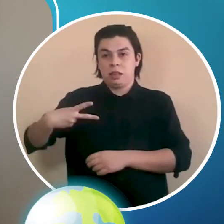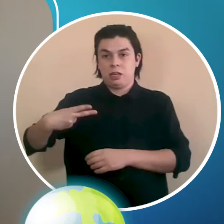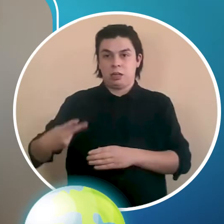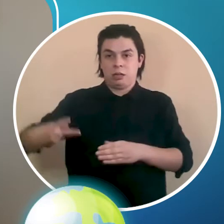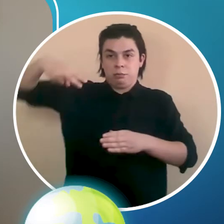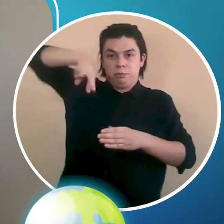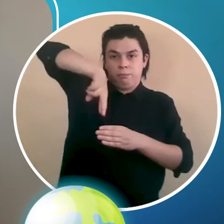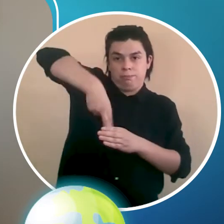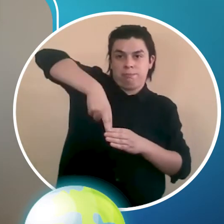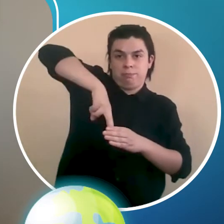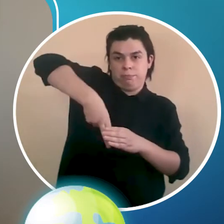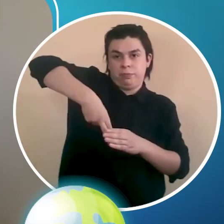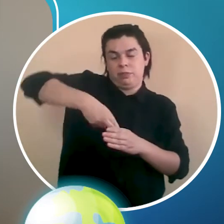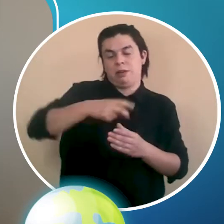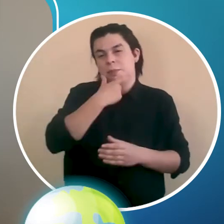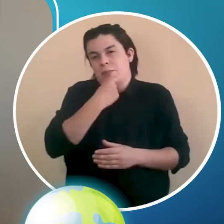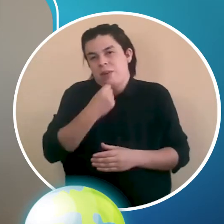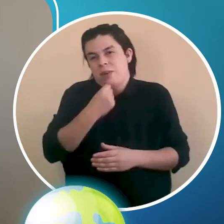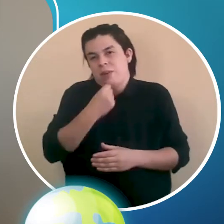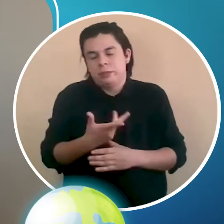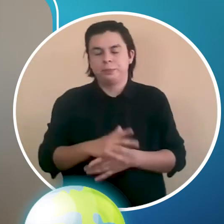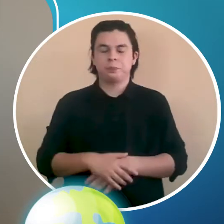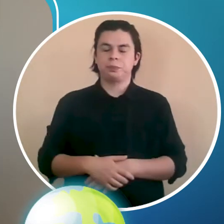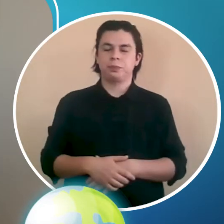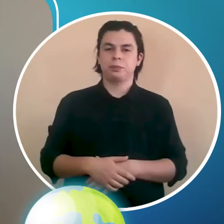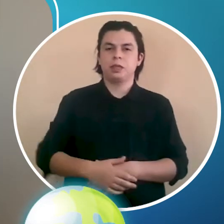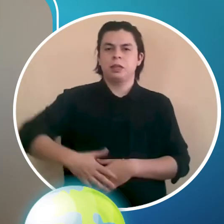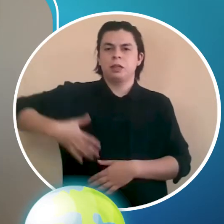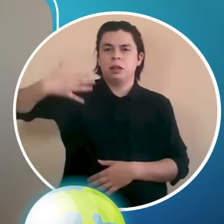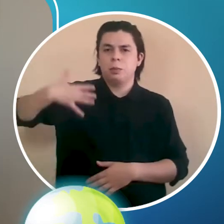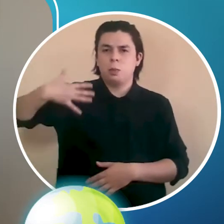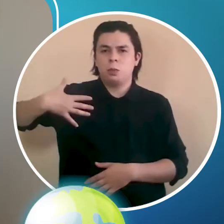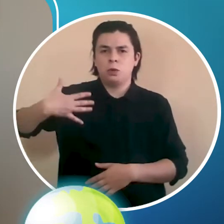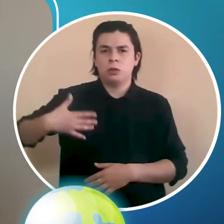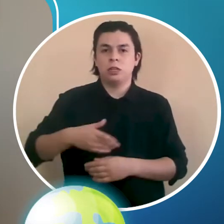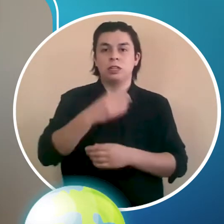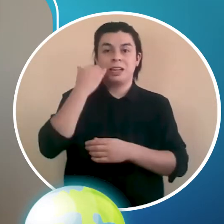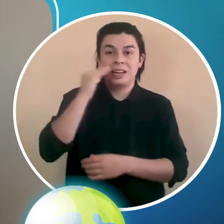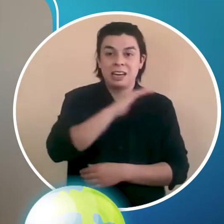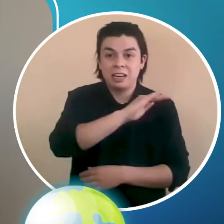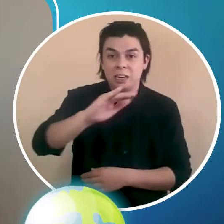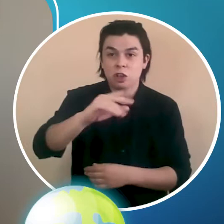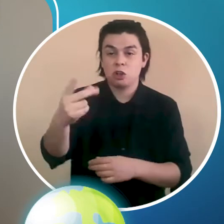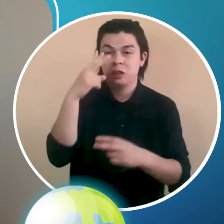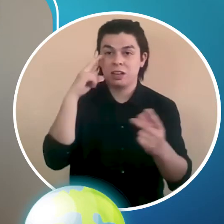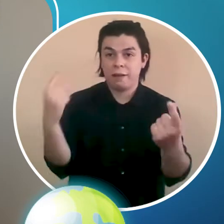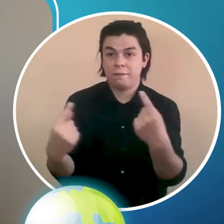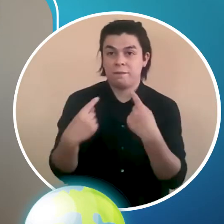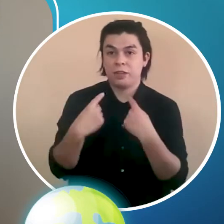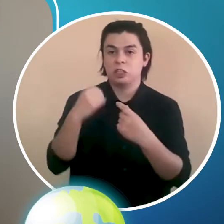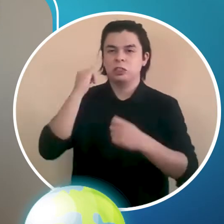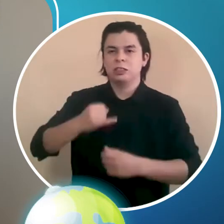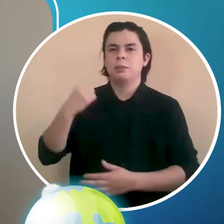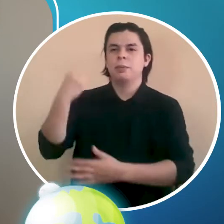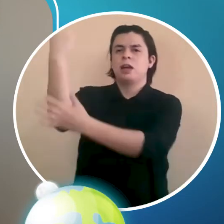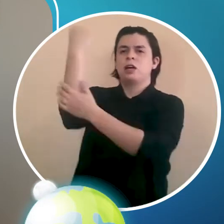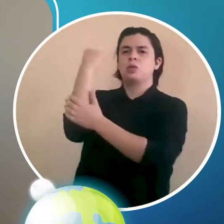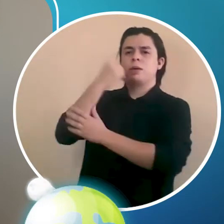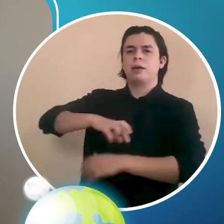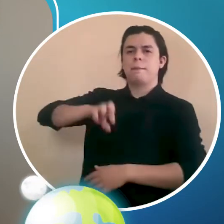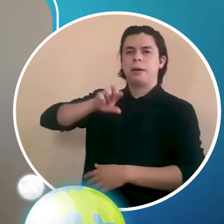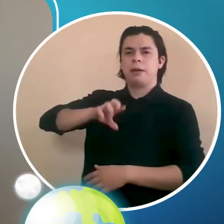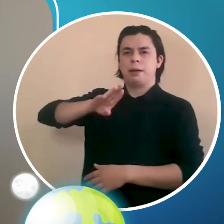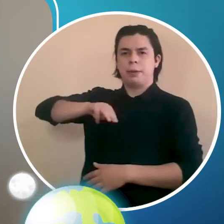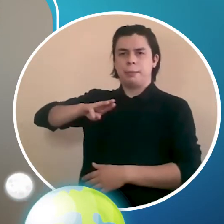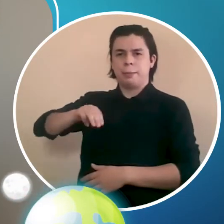¿Ya? Voy a hacerlo con la ayuda de la tijera porque es un poco más sencillo. Es muy importante que los niños que están viendo este video siempre le